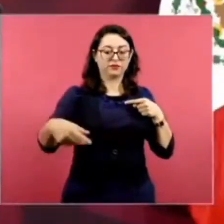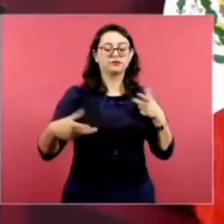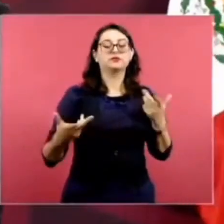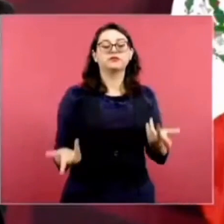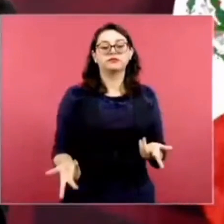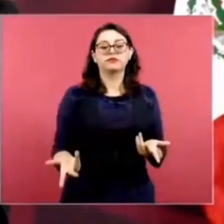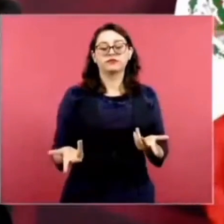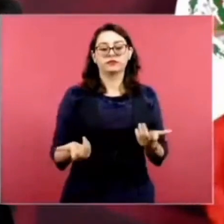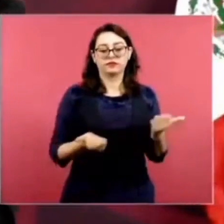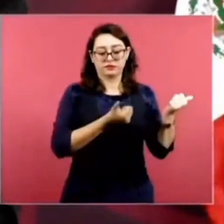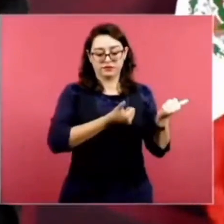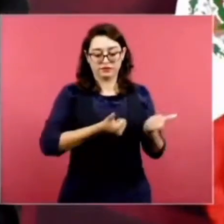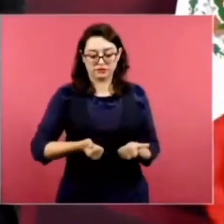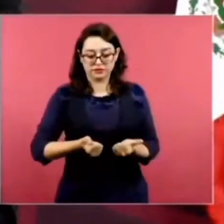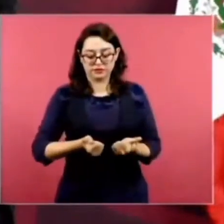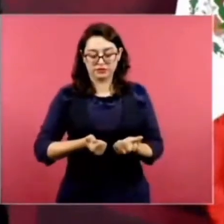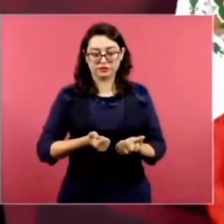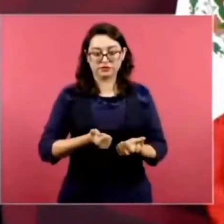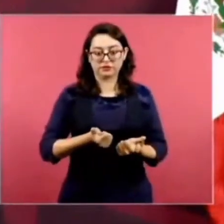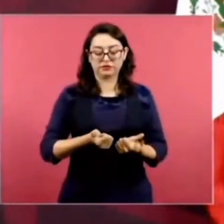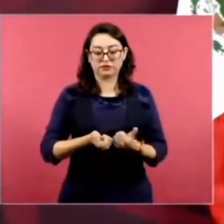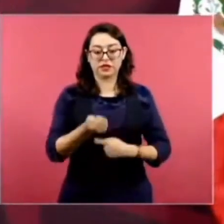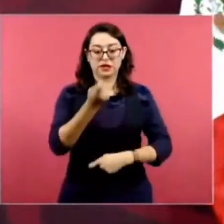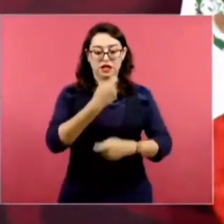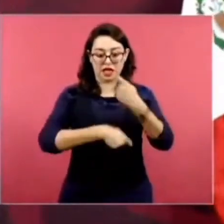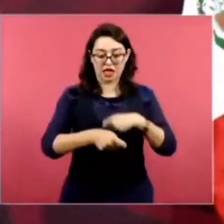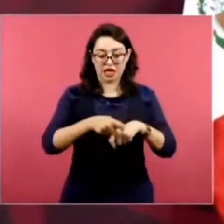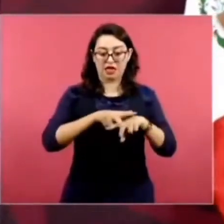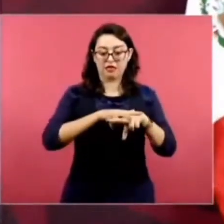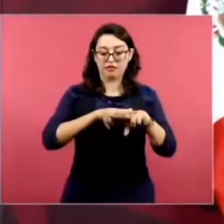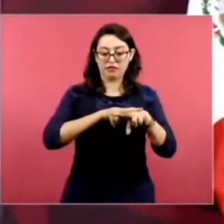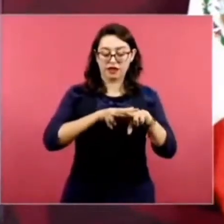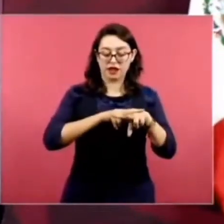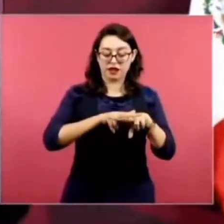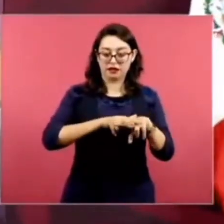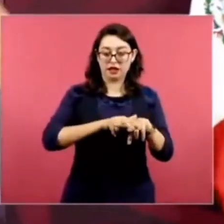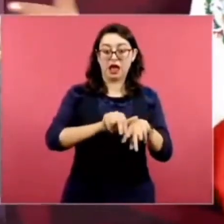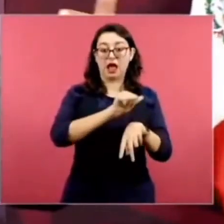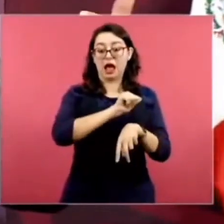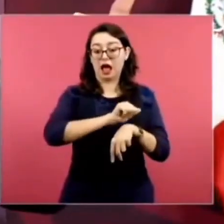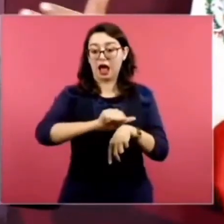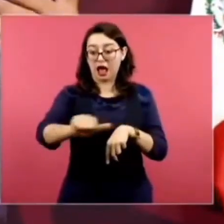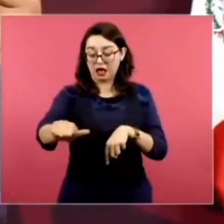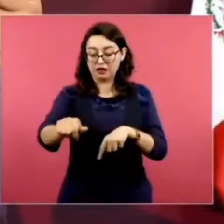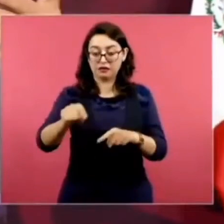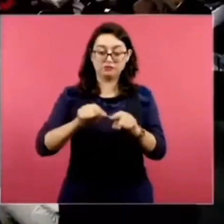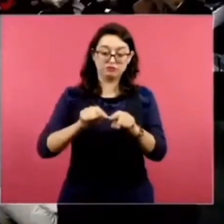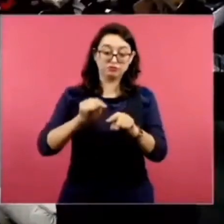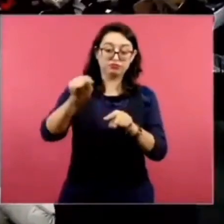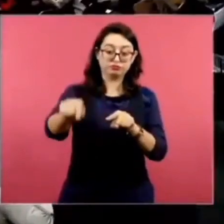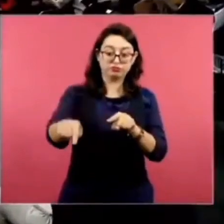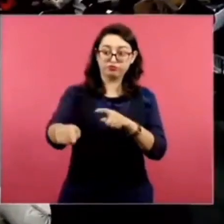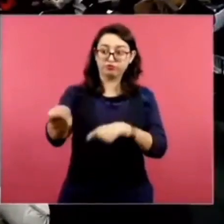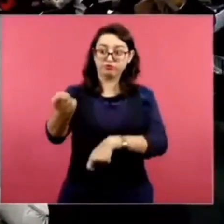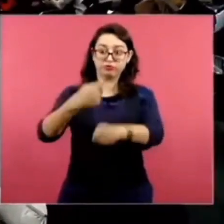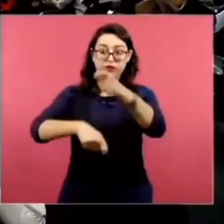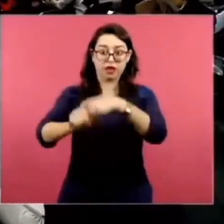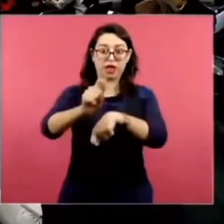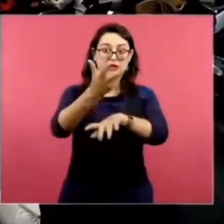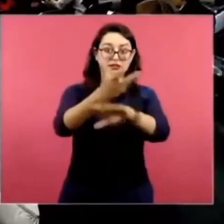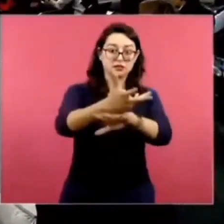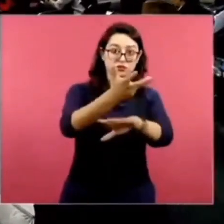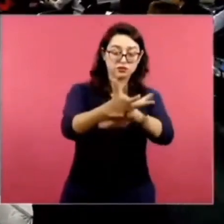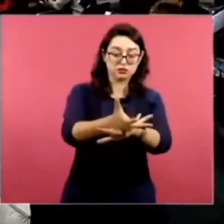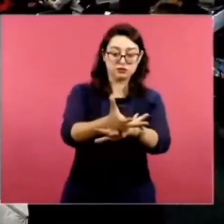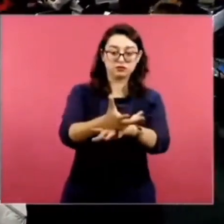con la costa oeste de Estados Unidos y también con los puertos del Golfo de